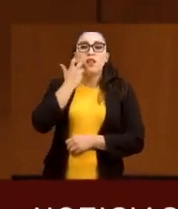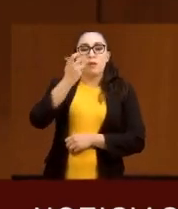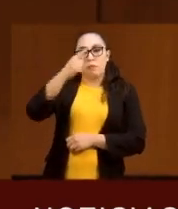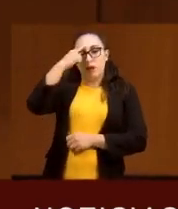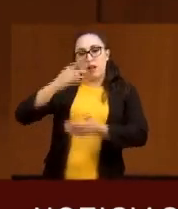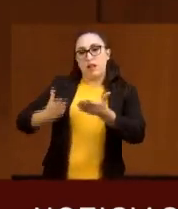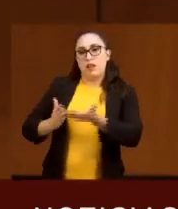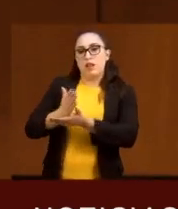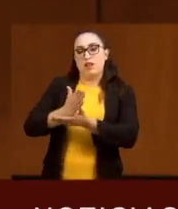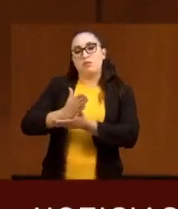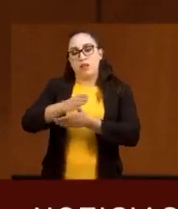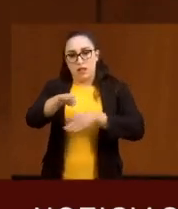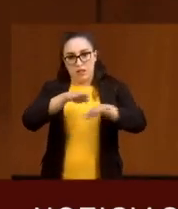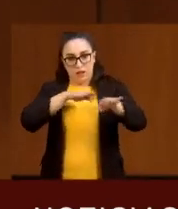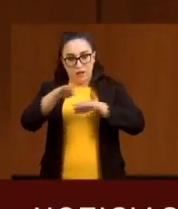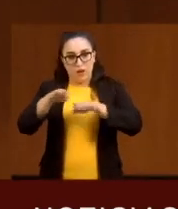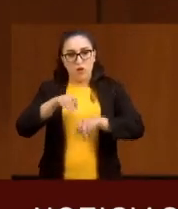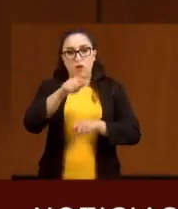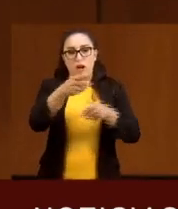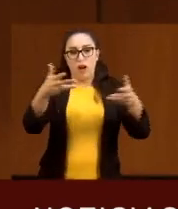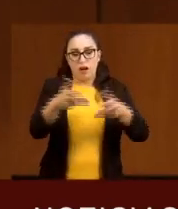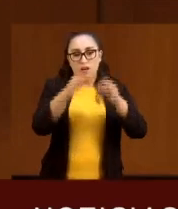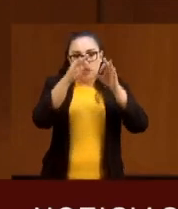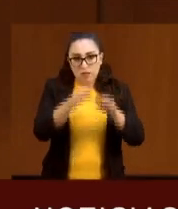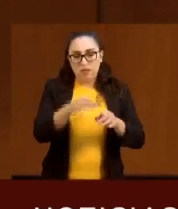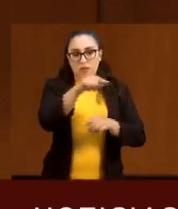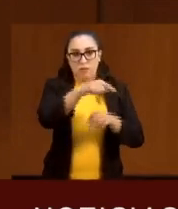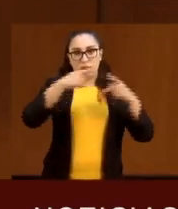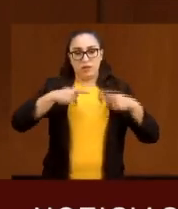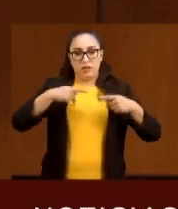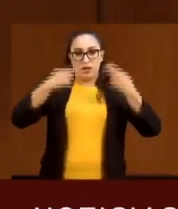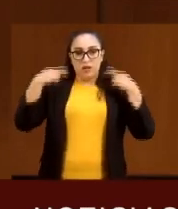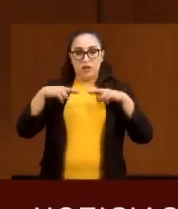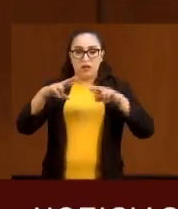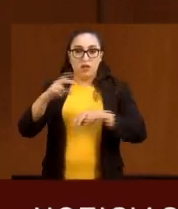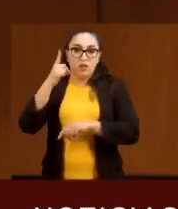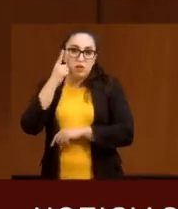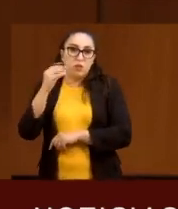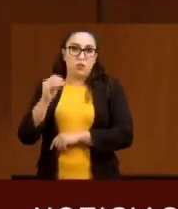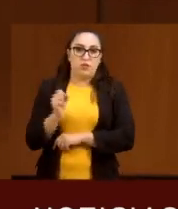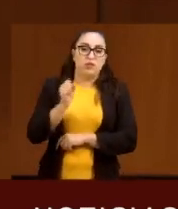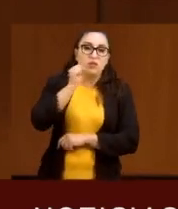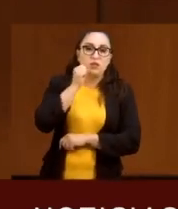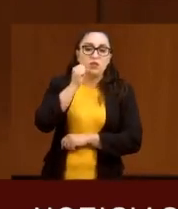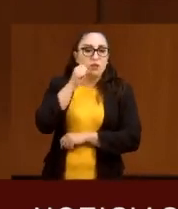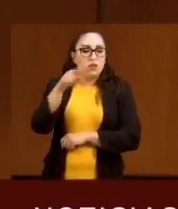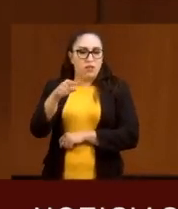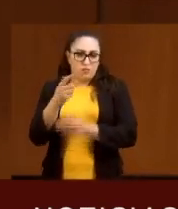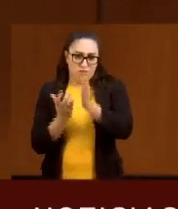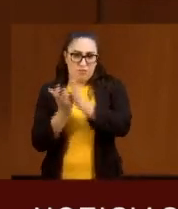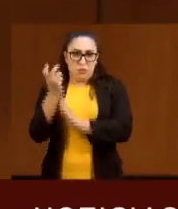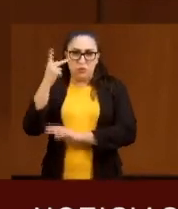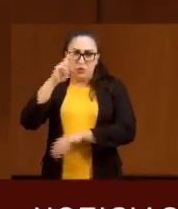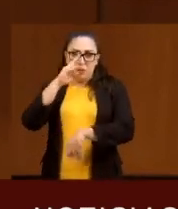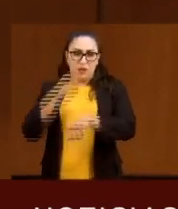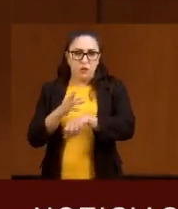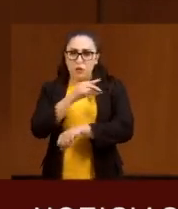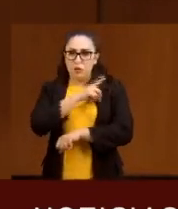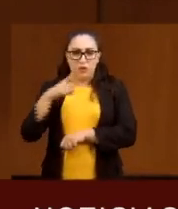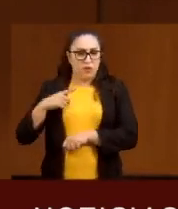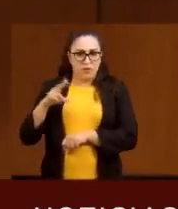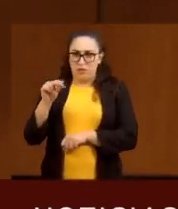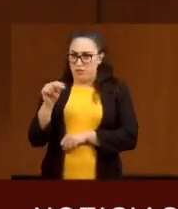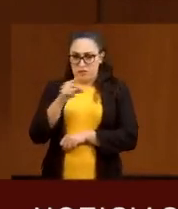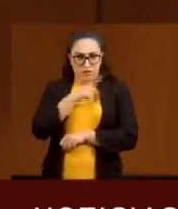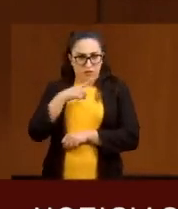legislativas que esta soberanía representa, no sólo ha excedido sus competencias, sino que también ha